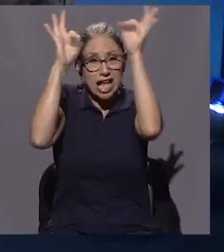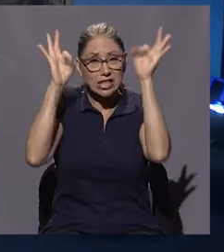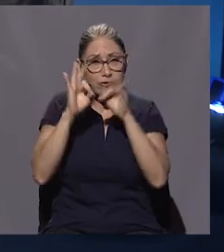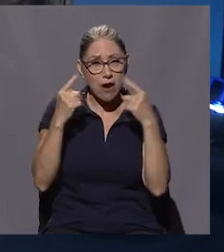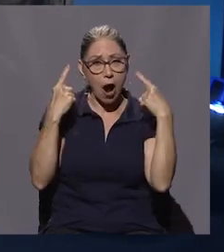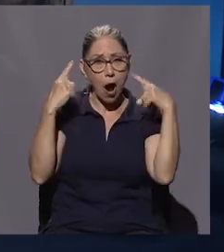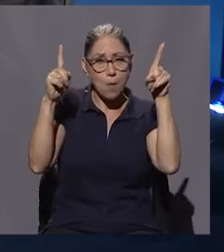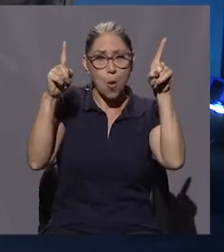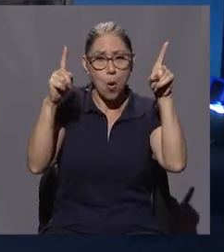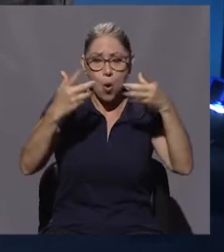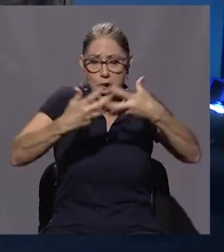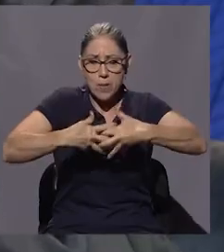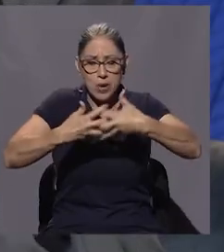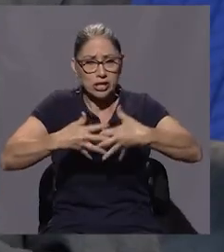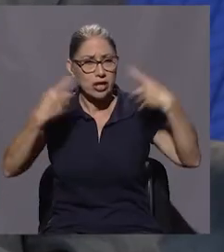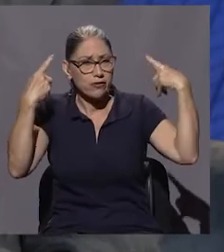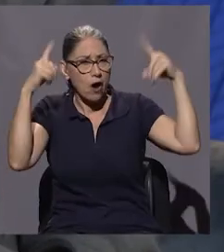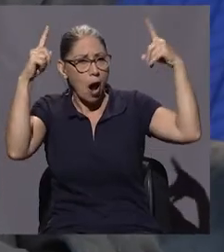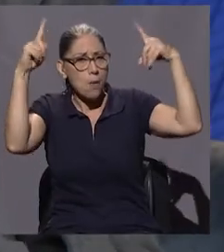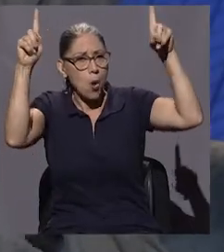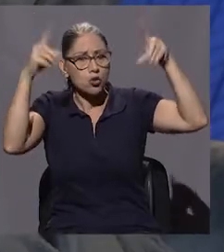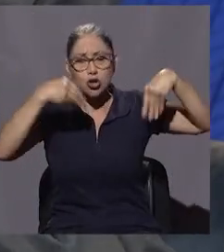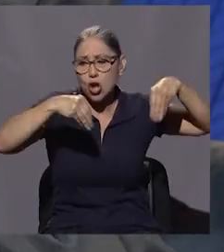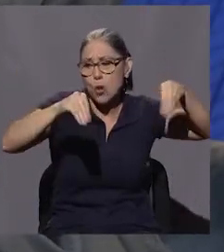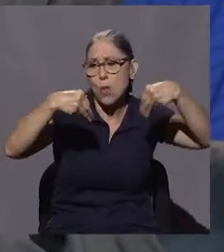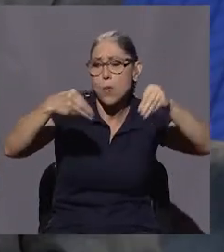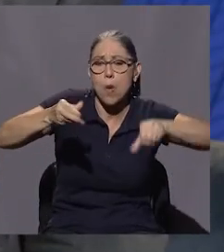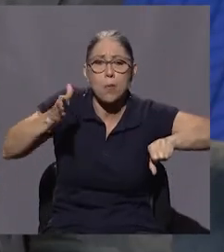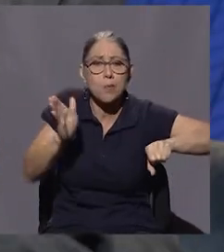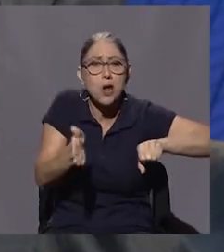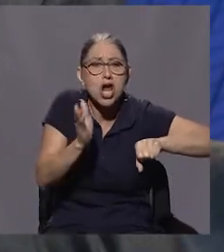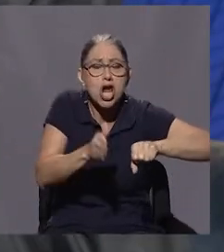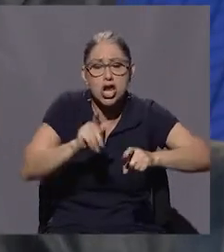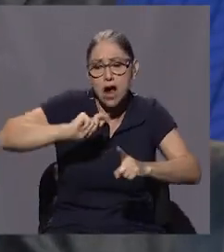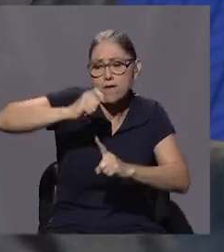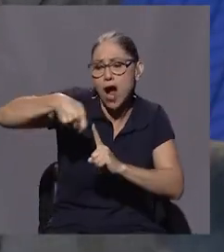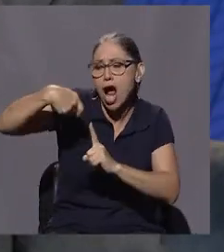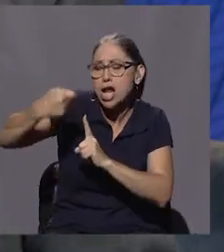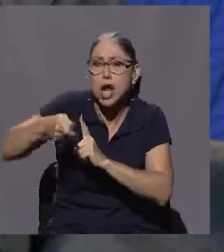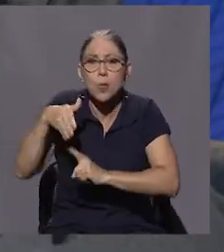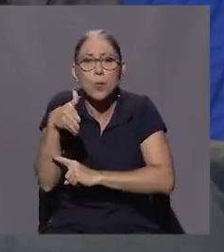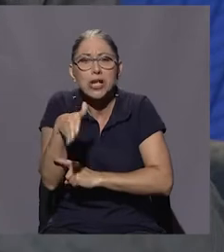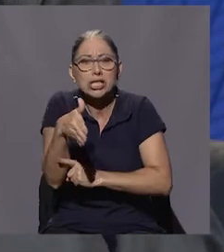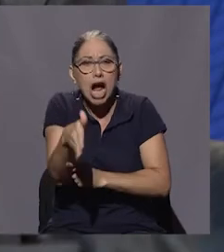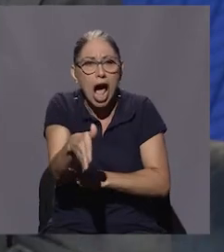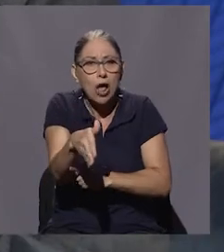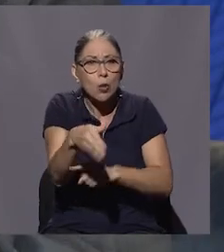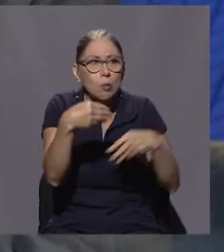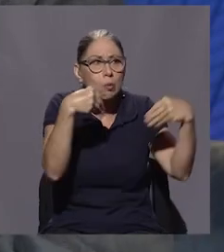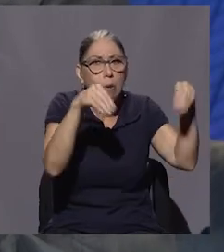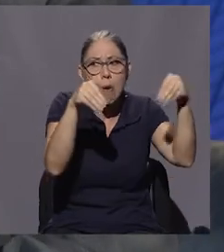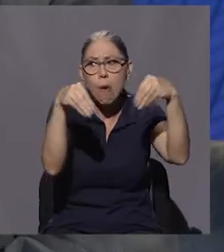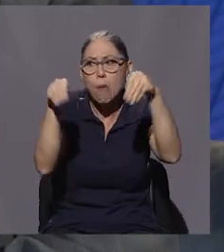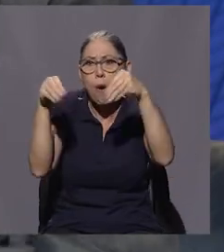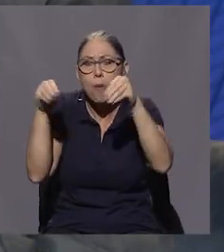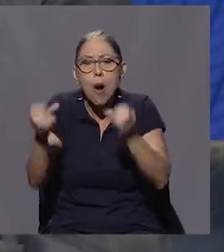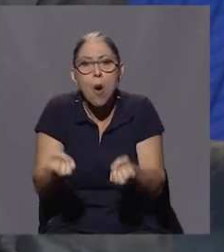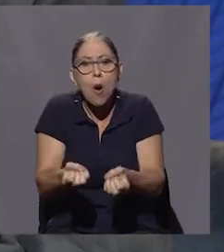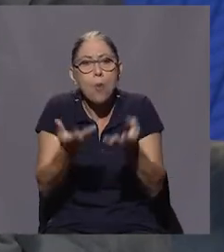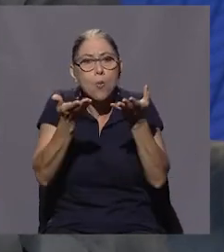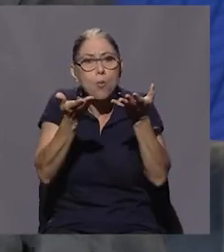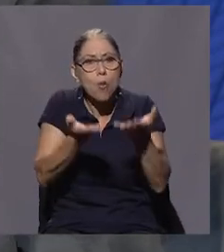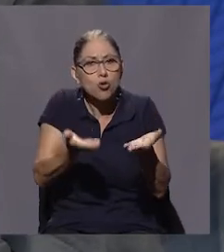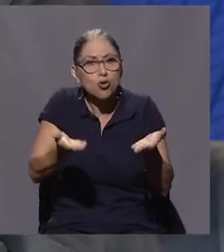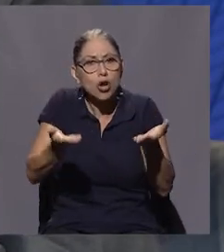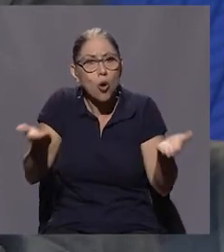exportadores de piña, desde exportadores de banano, desde exportadores de pescado, de un montón de cosas que la